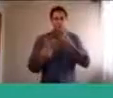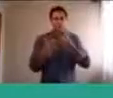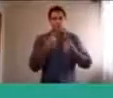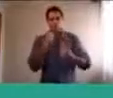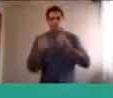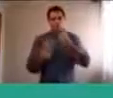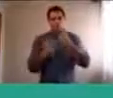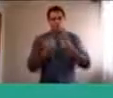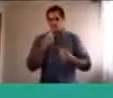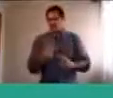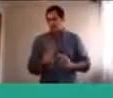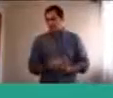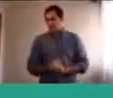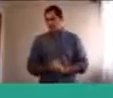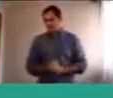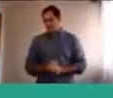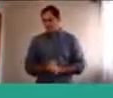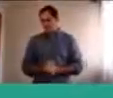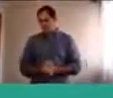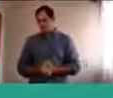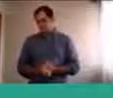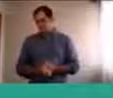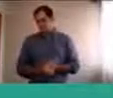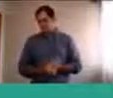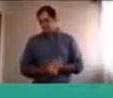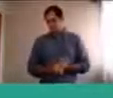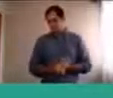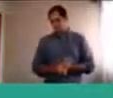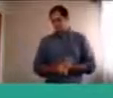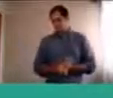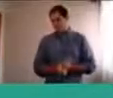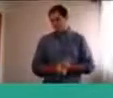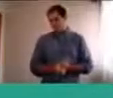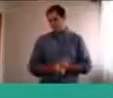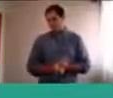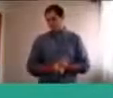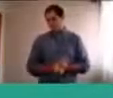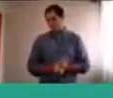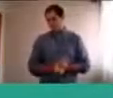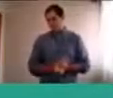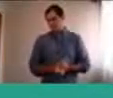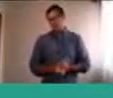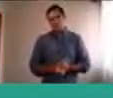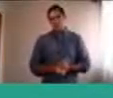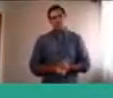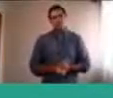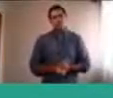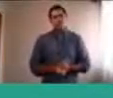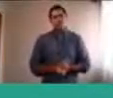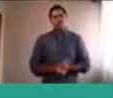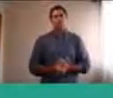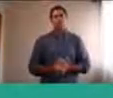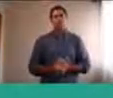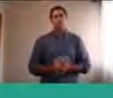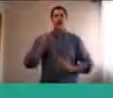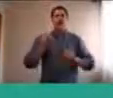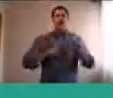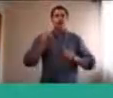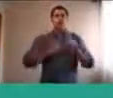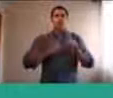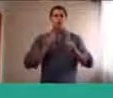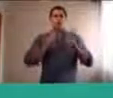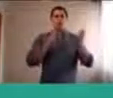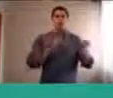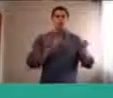durante la presentación. Y, a ver, las vamos a tratar de agrupar en las categorías principales. La